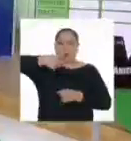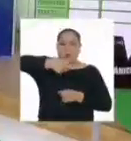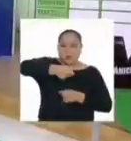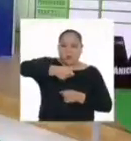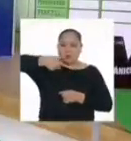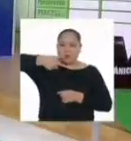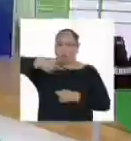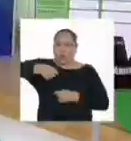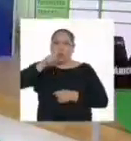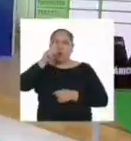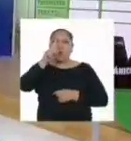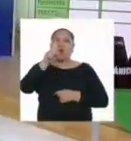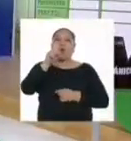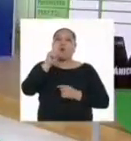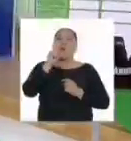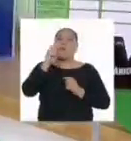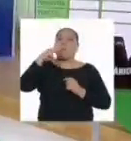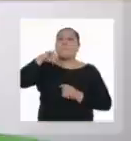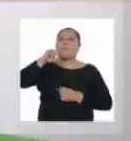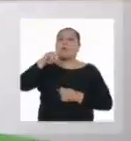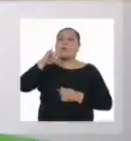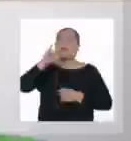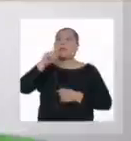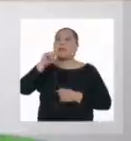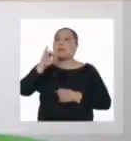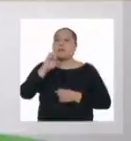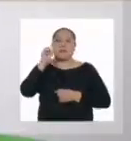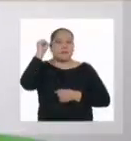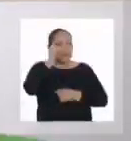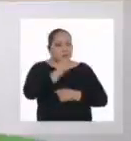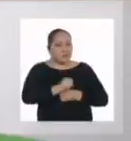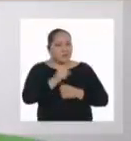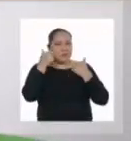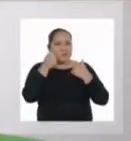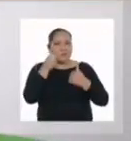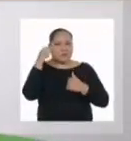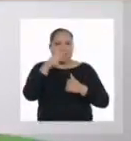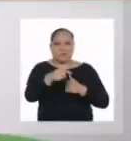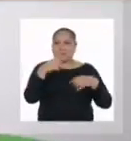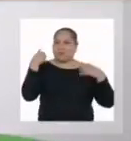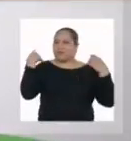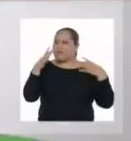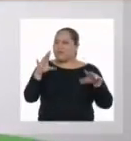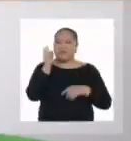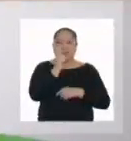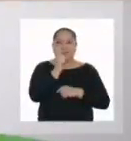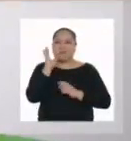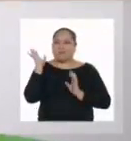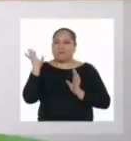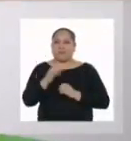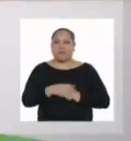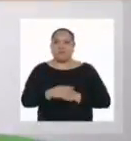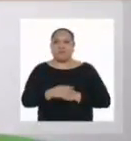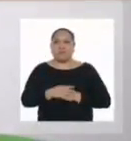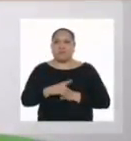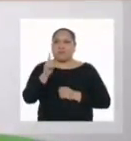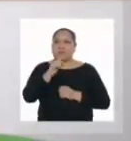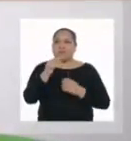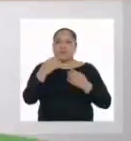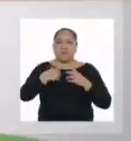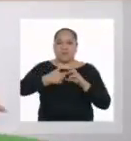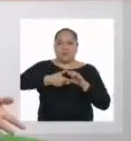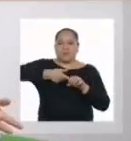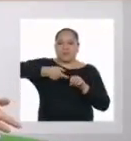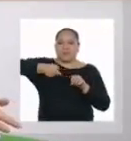zumo. ¿Un mililitro de zumo estará bien? Sí, con eso es suficiente. Si no tienen